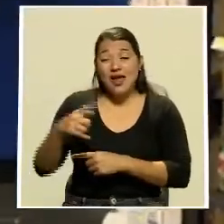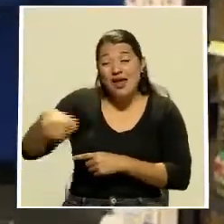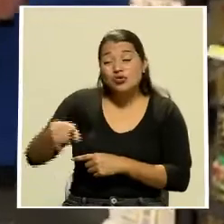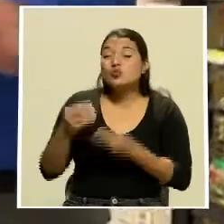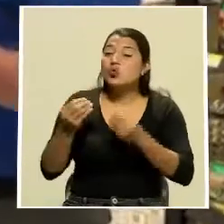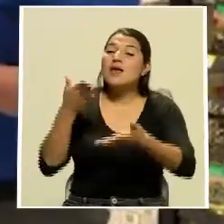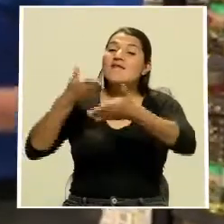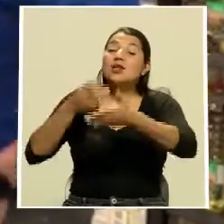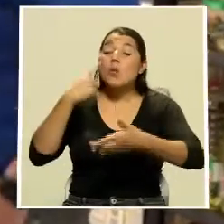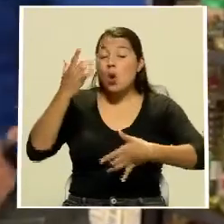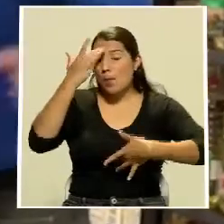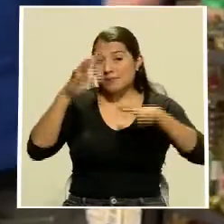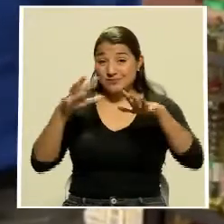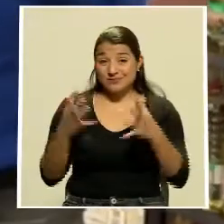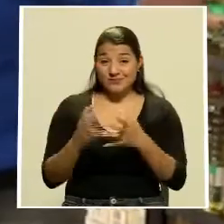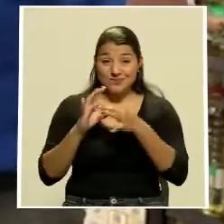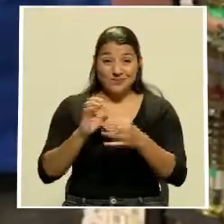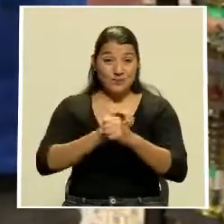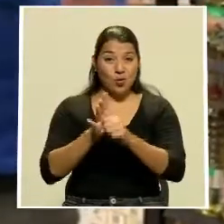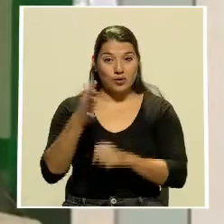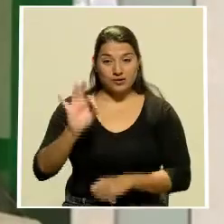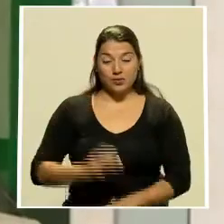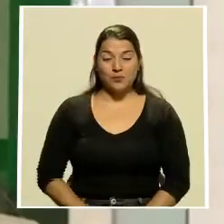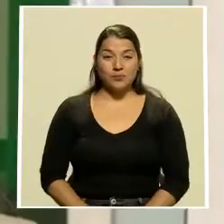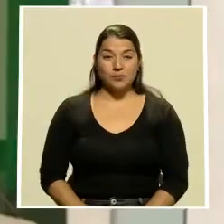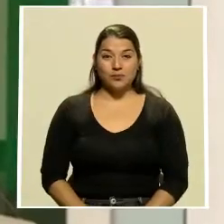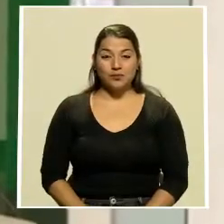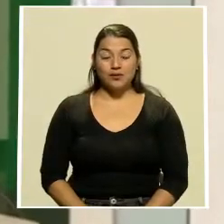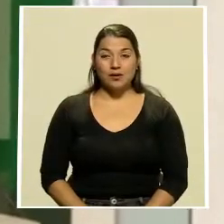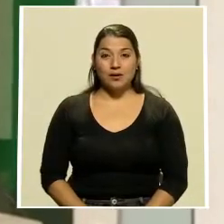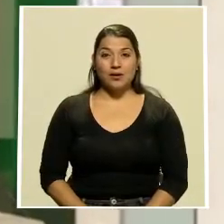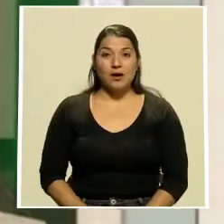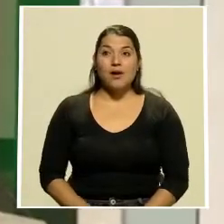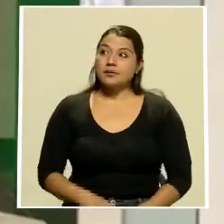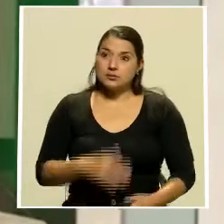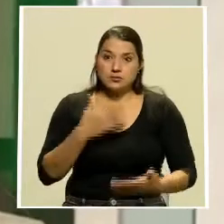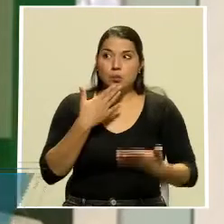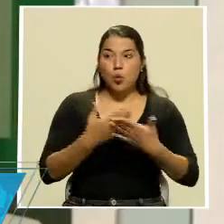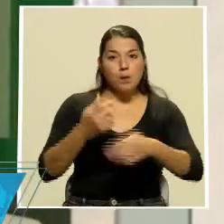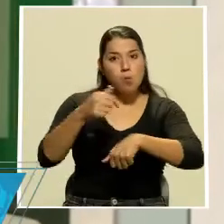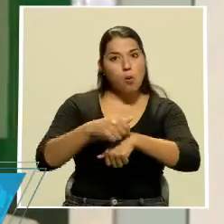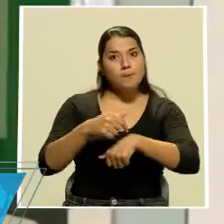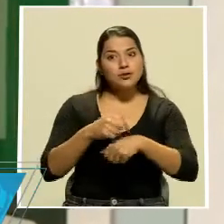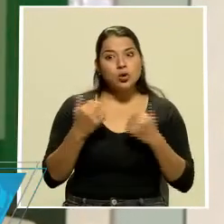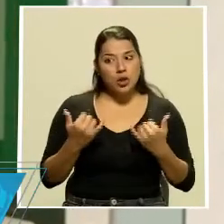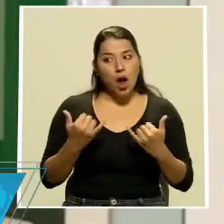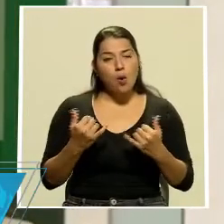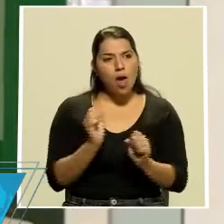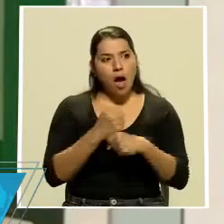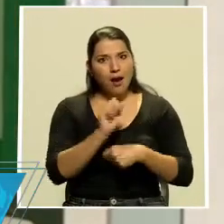por la pandemia generada por la COVID-19. Y en buena hora que estas cosas estén sucediendo para